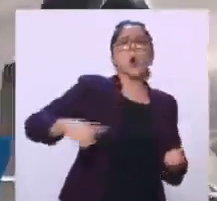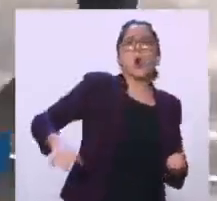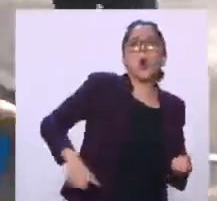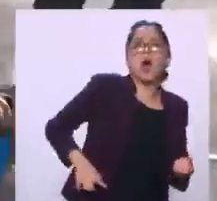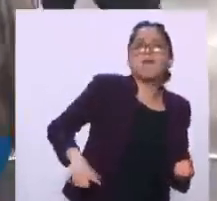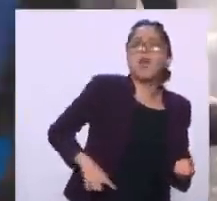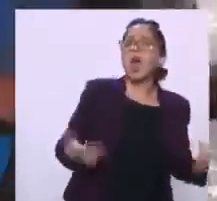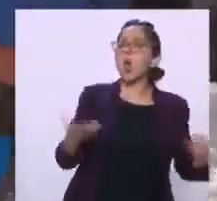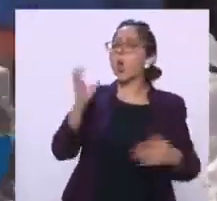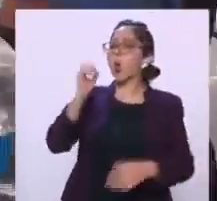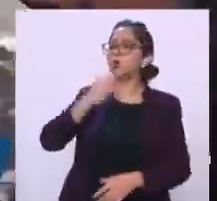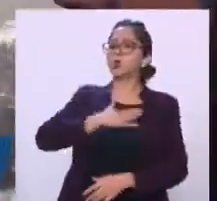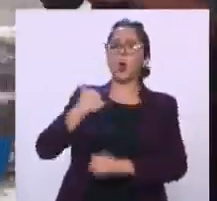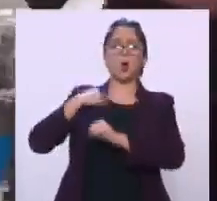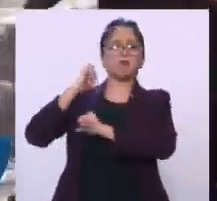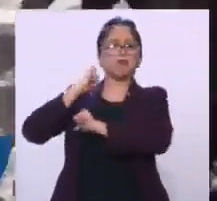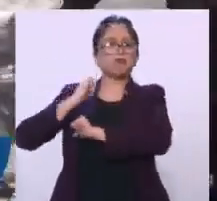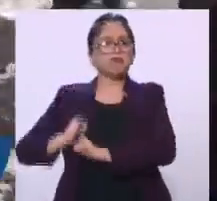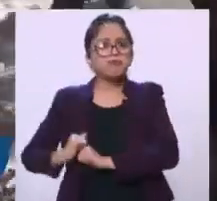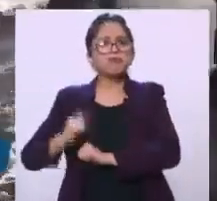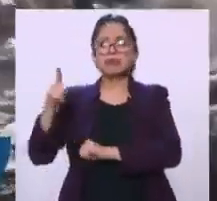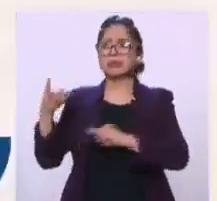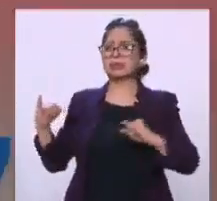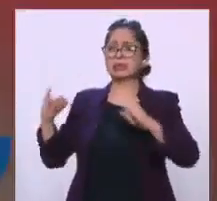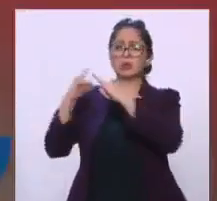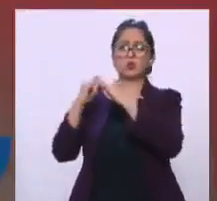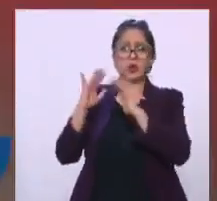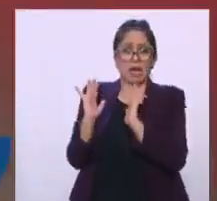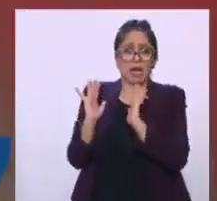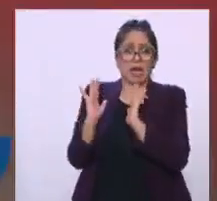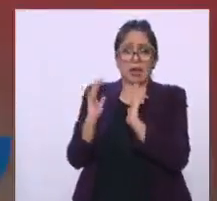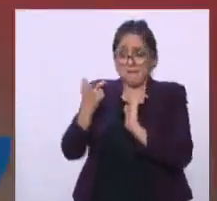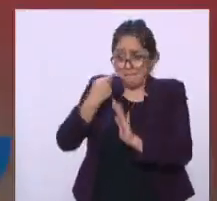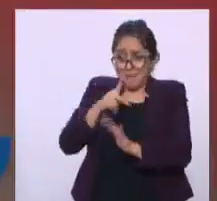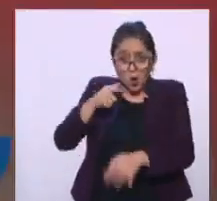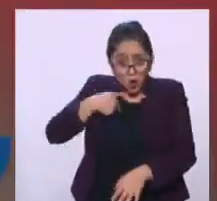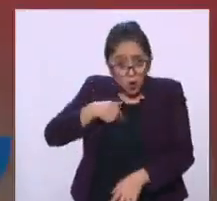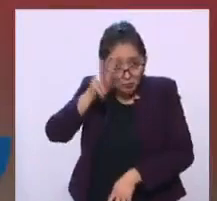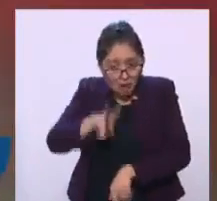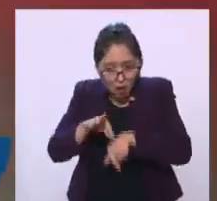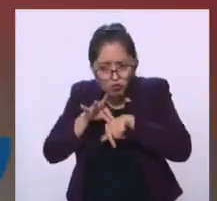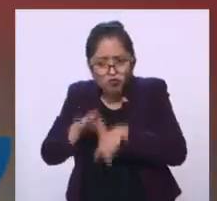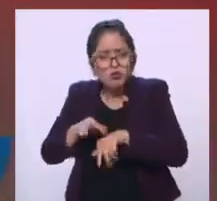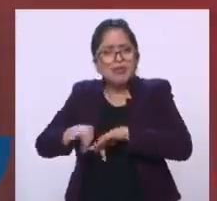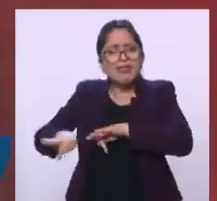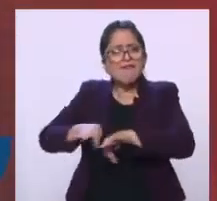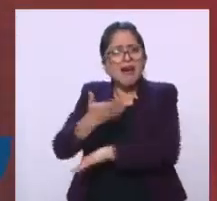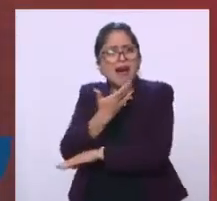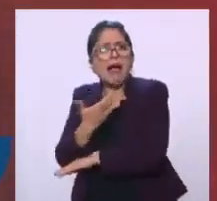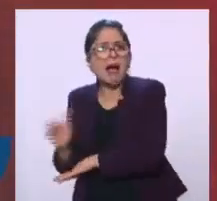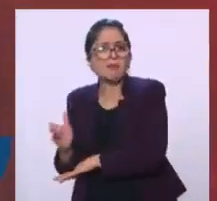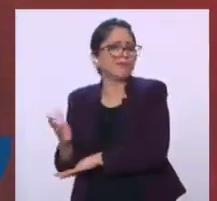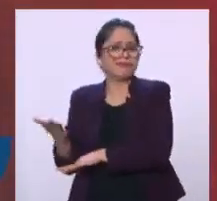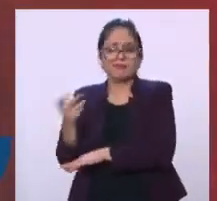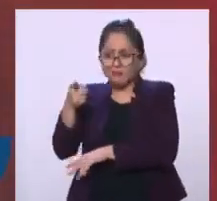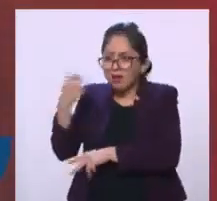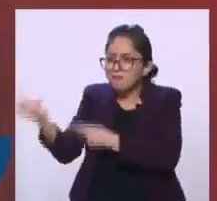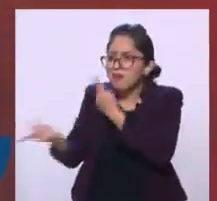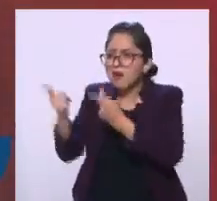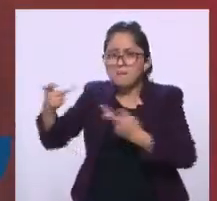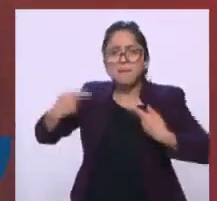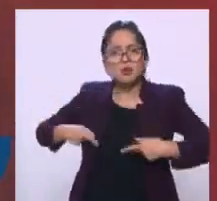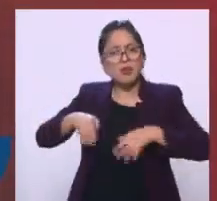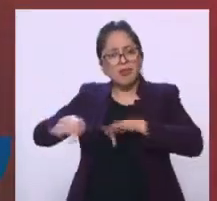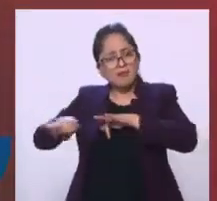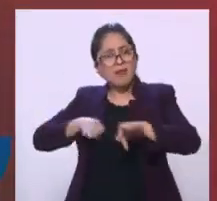como encargados de una institución, pero en la práctica tenemos que ver con los campesinos qué opciones